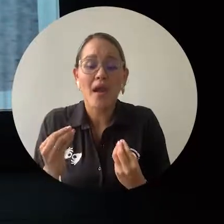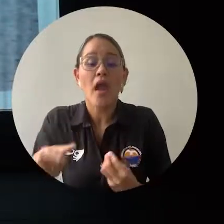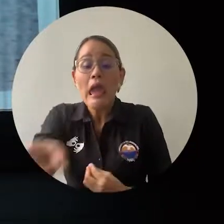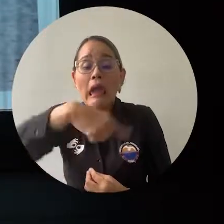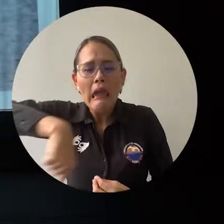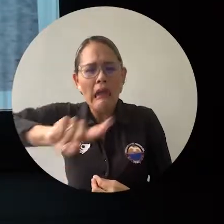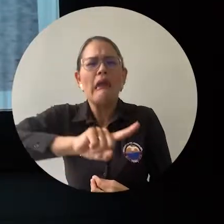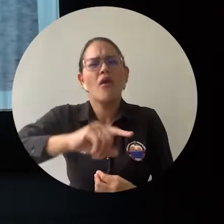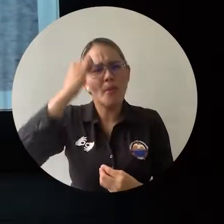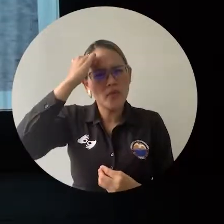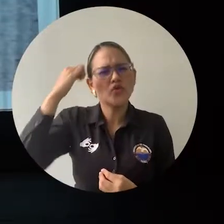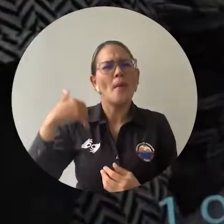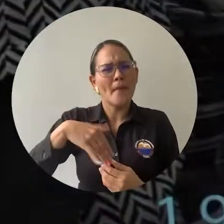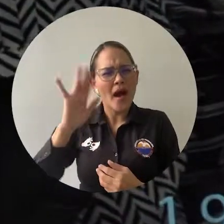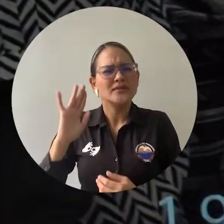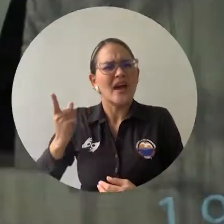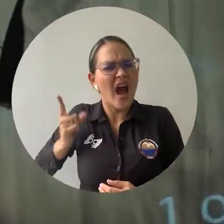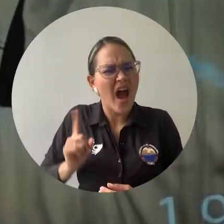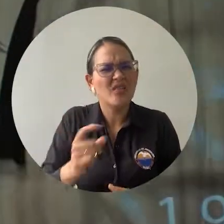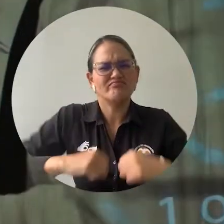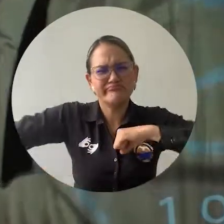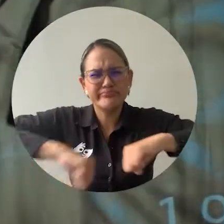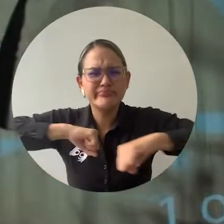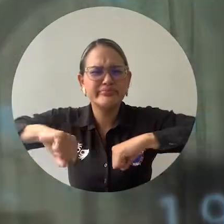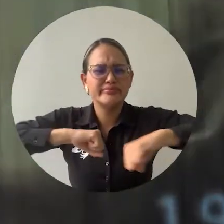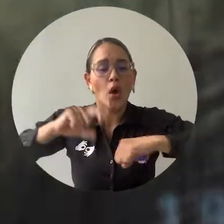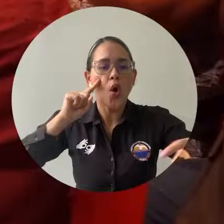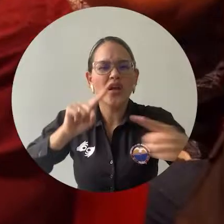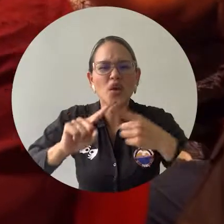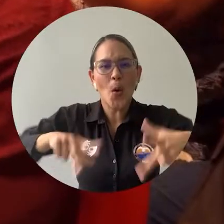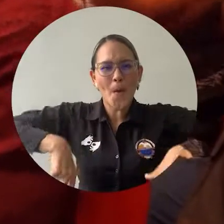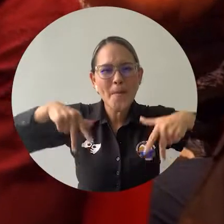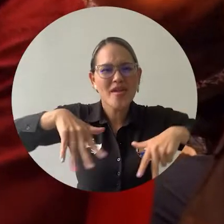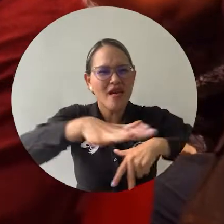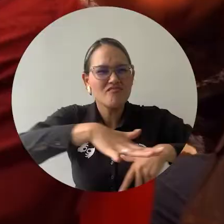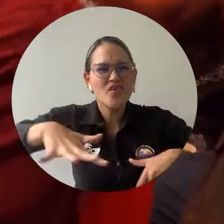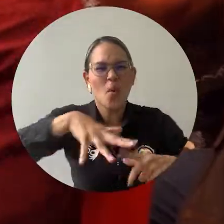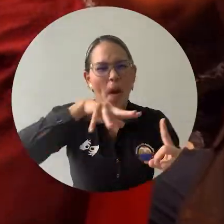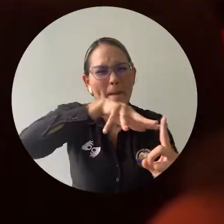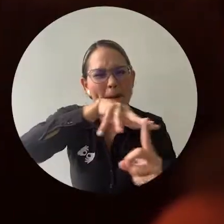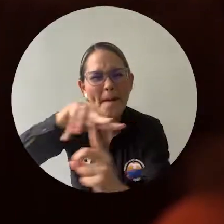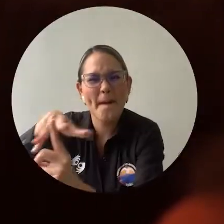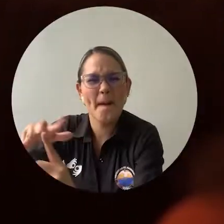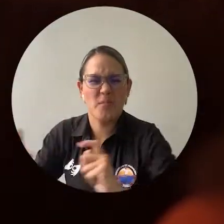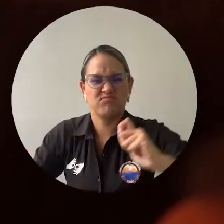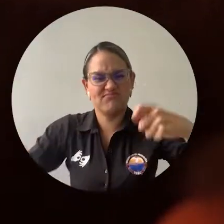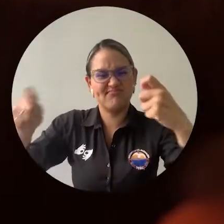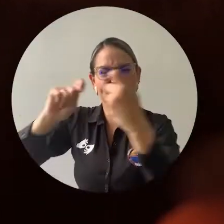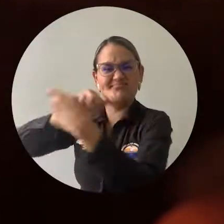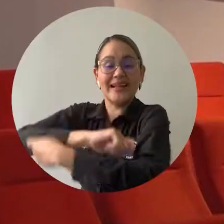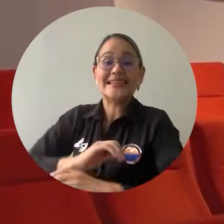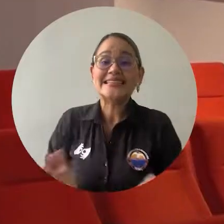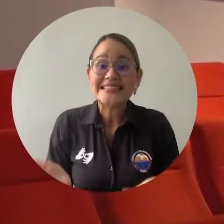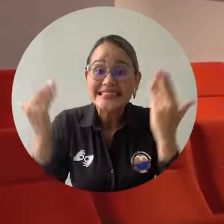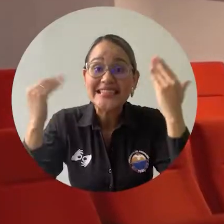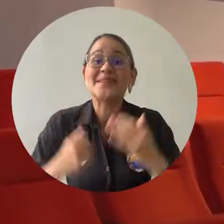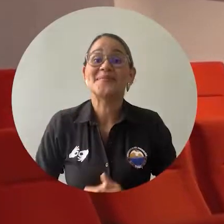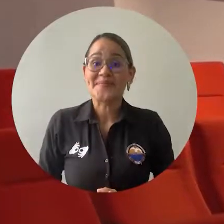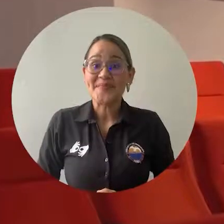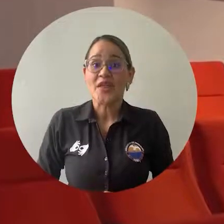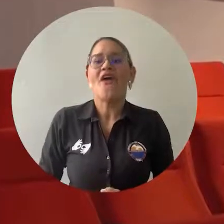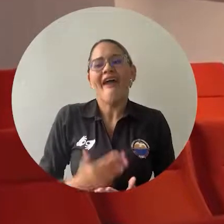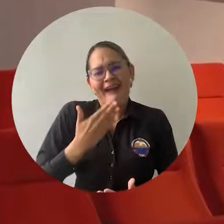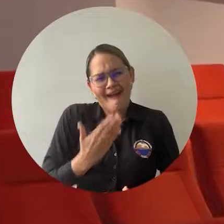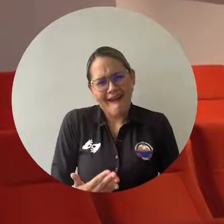conocimientos y vocación en pro de la transformación de vidas en el territorio y el crecimiento institucional. Ha sido